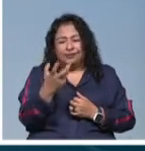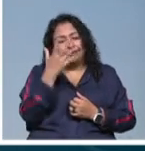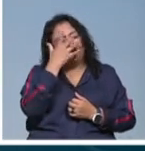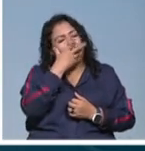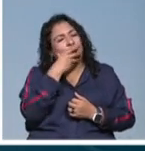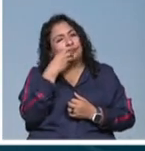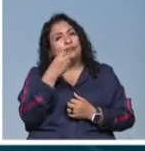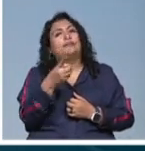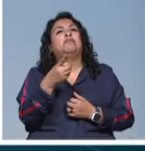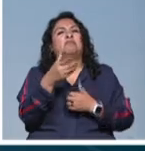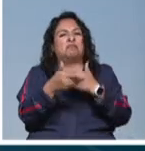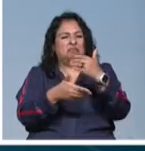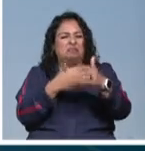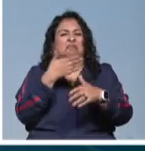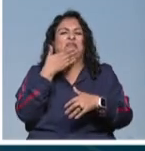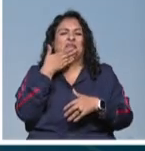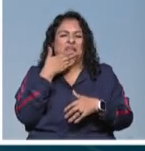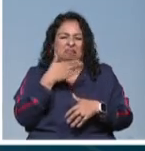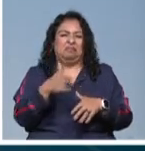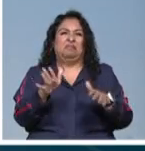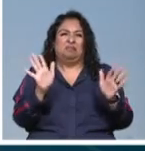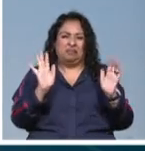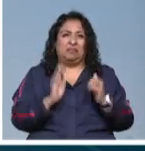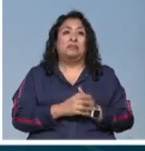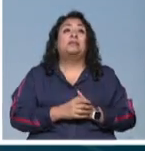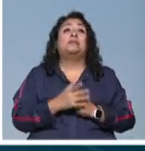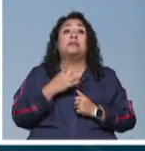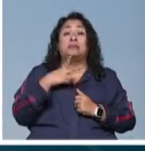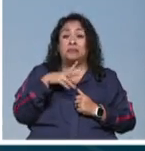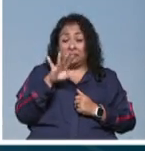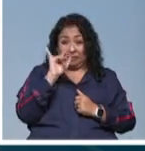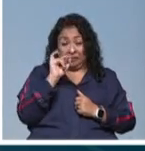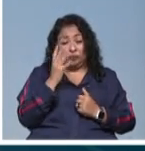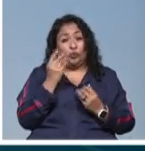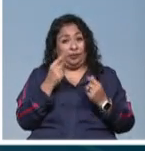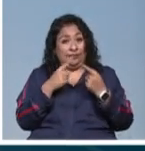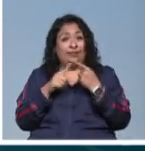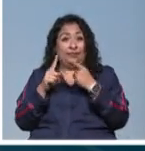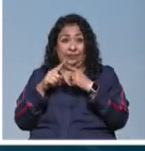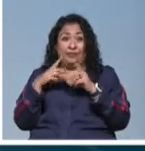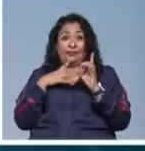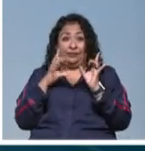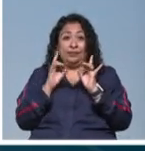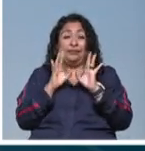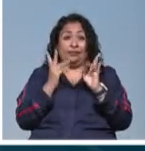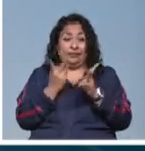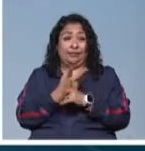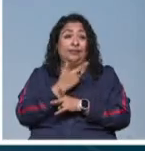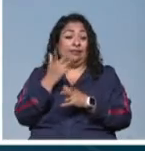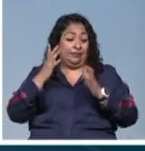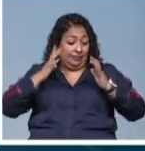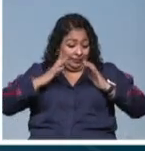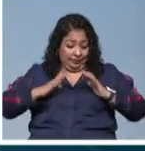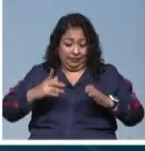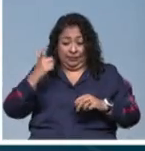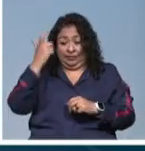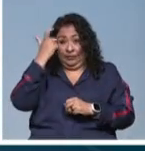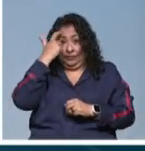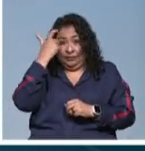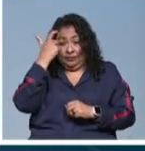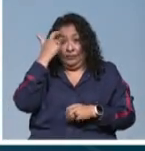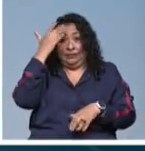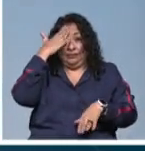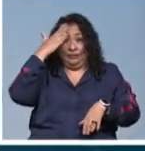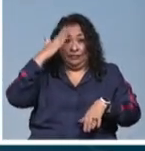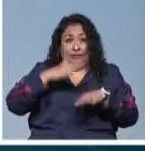belleza! Y dices, ahí vamos en el camino. Bueno, pero sí es que son muchas cosas las que están pasando en tu cuerpo, en tu mente, en tu